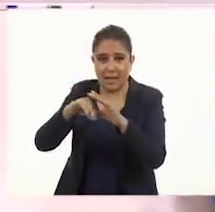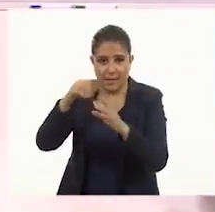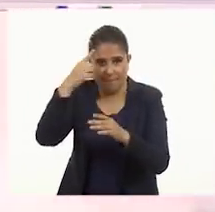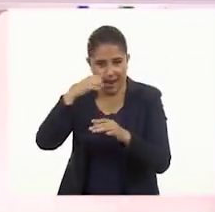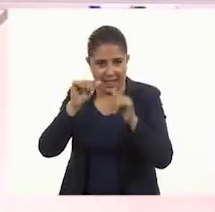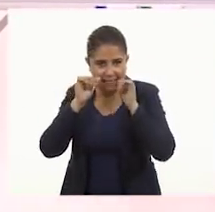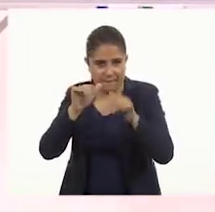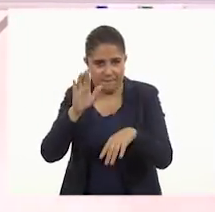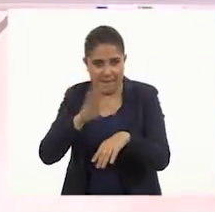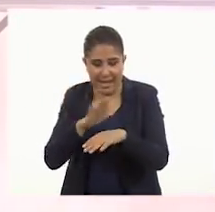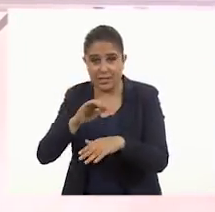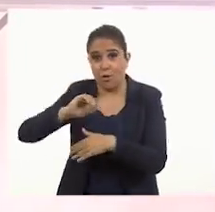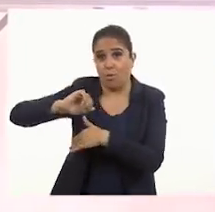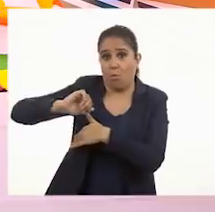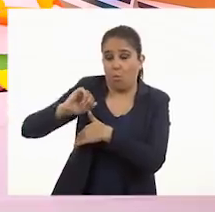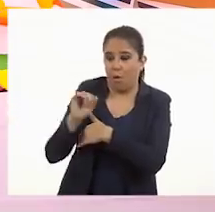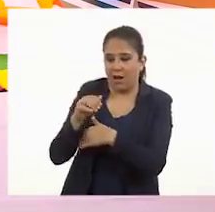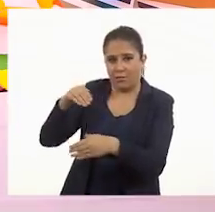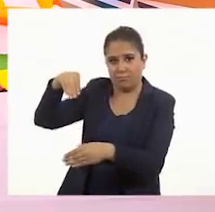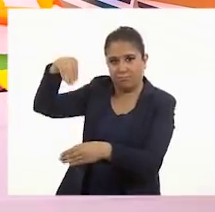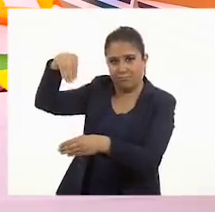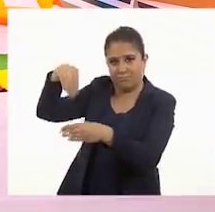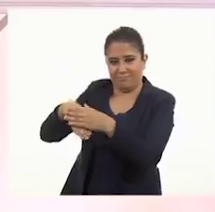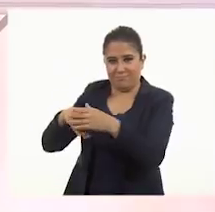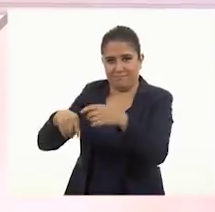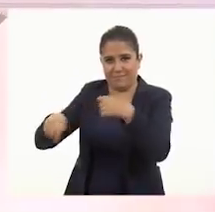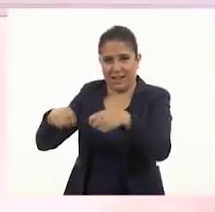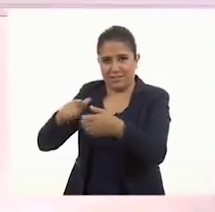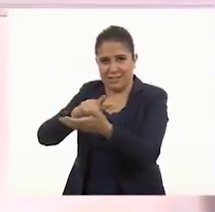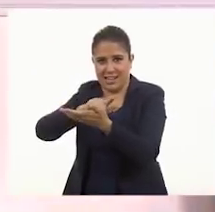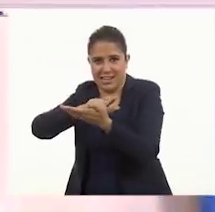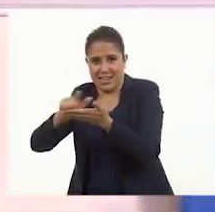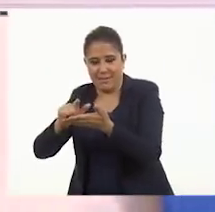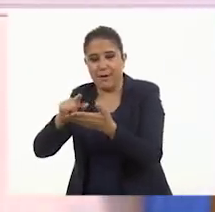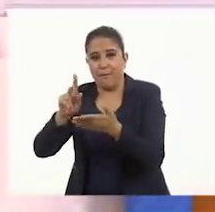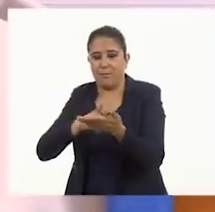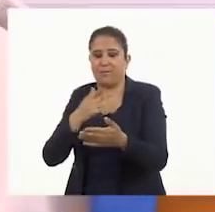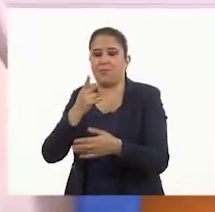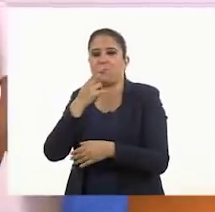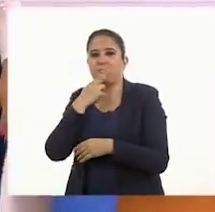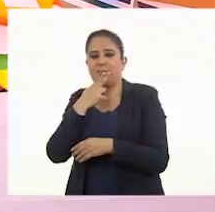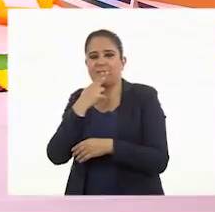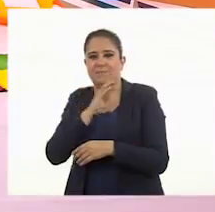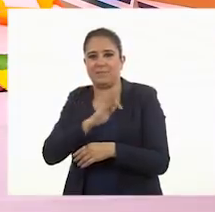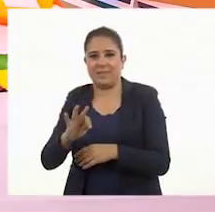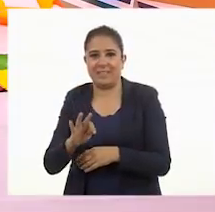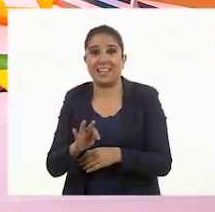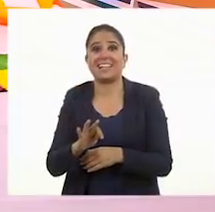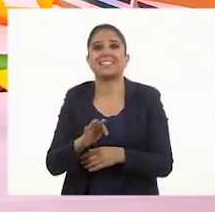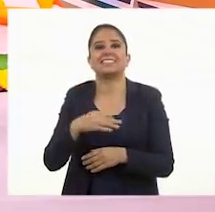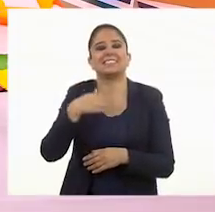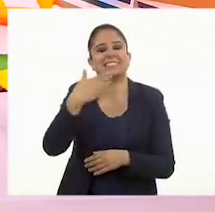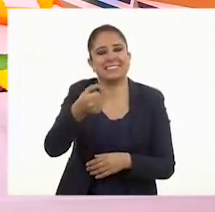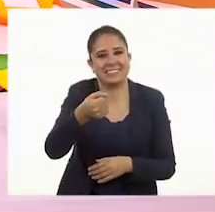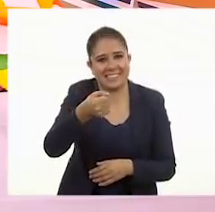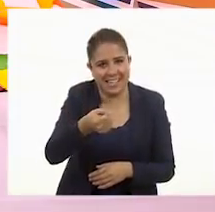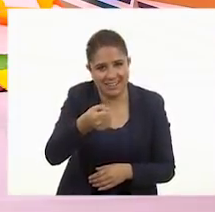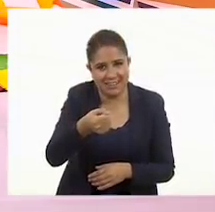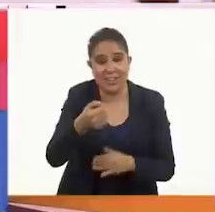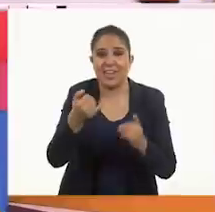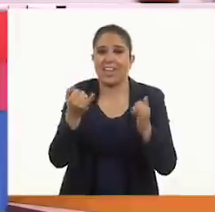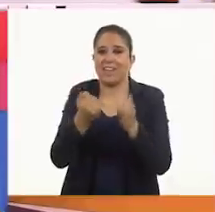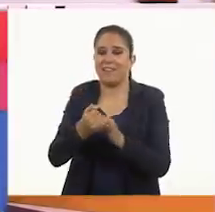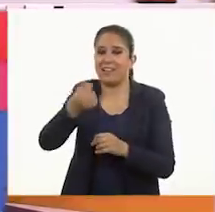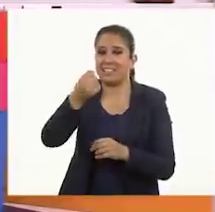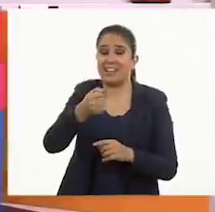bien. Lo guardo para que permanezca limpio y lo podamos volver a utilizar. Te saludo y saludo